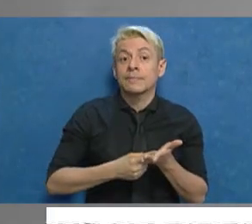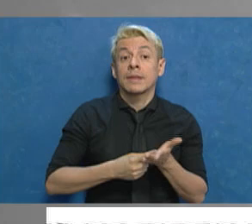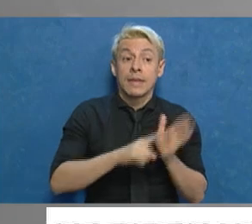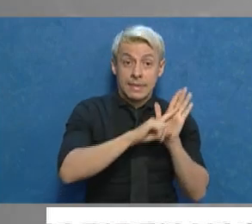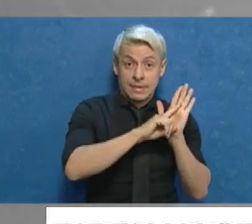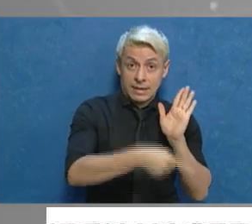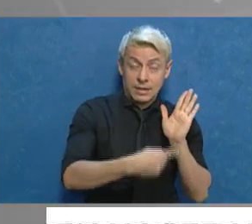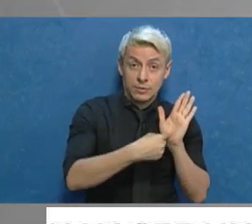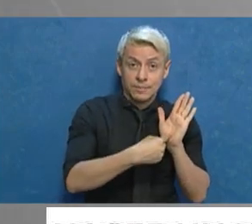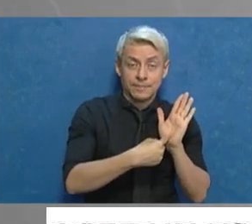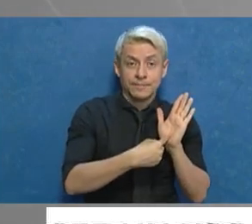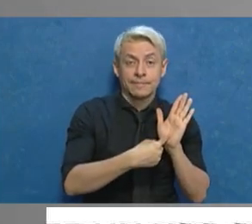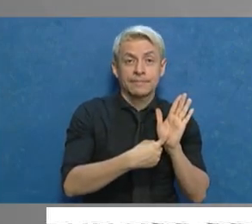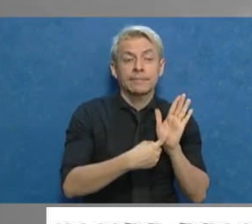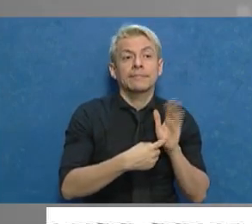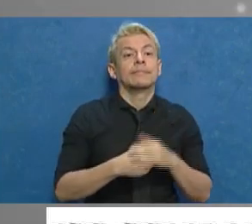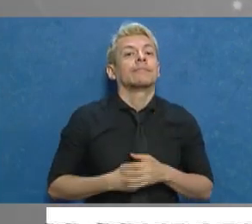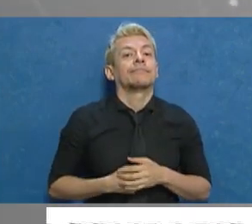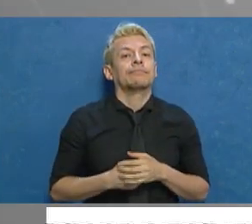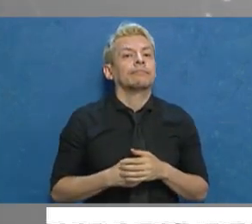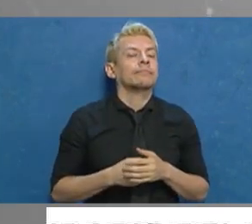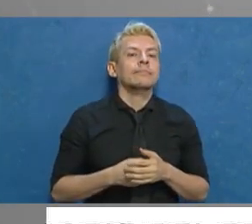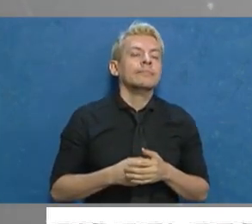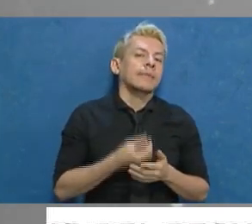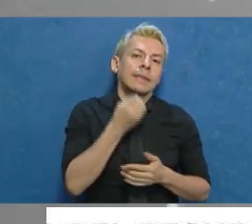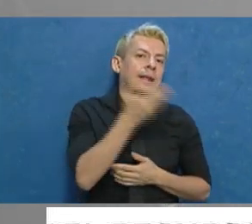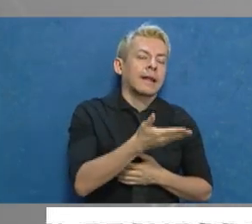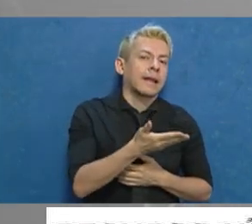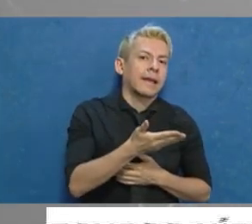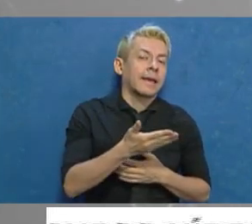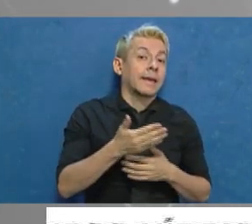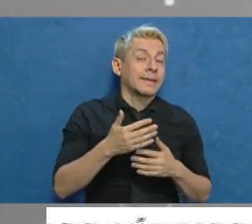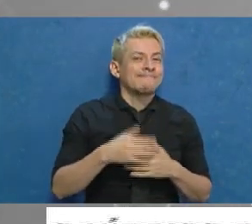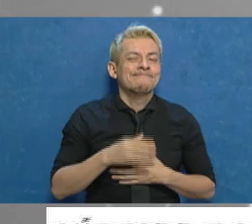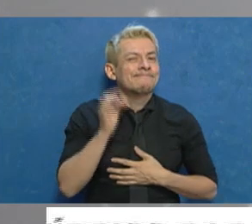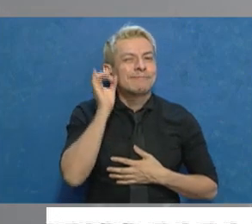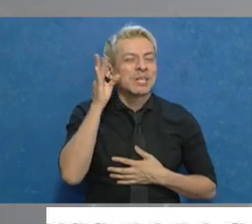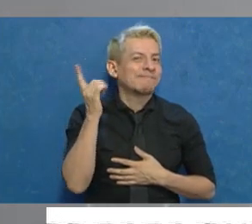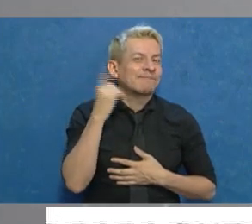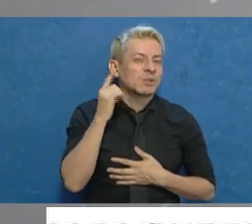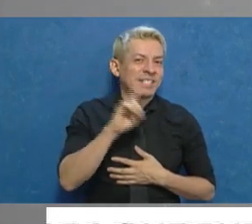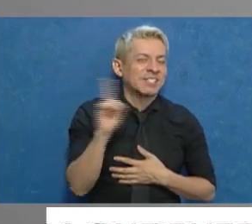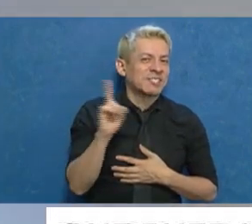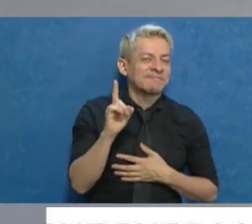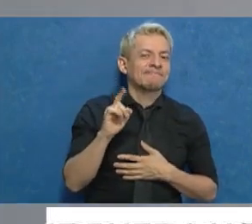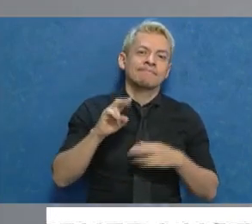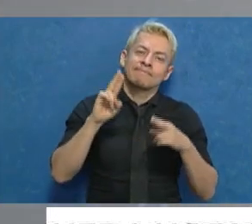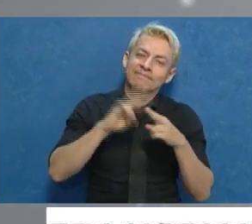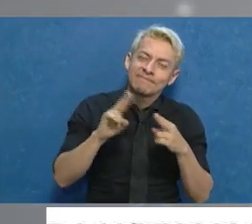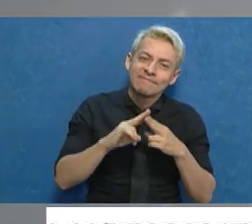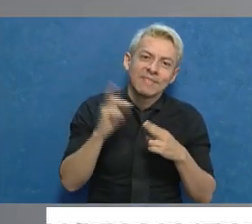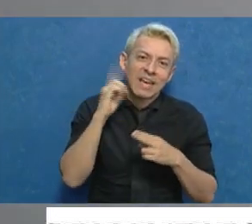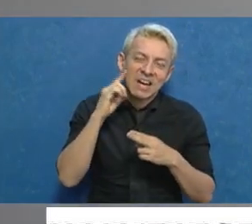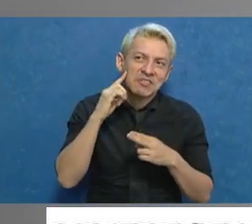decreto en el siglo XIX de 90, lo que es emergencia climática. No te estamos escuchando bien, vamos a ver si logramos recuperar el